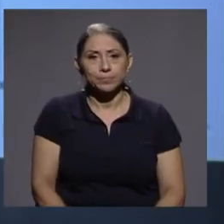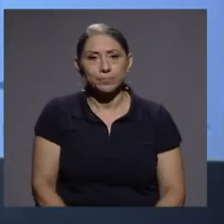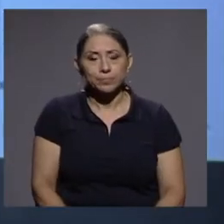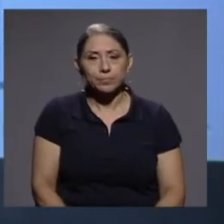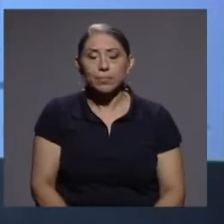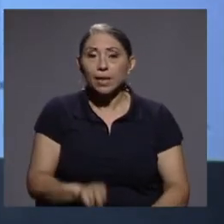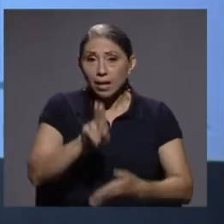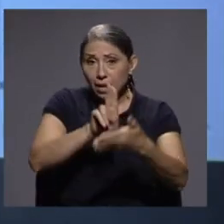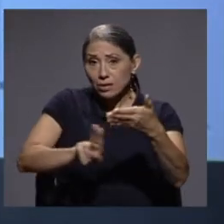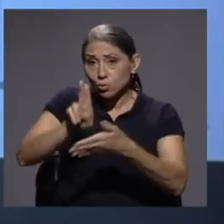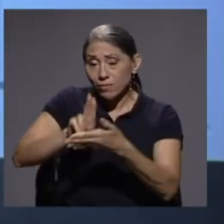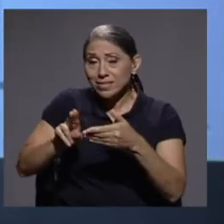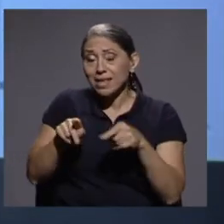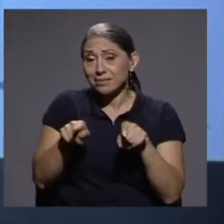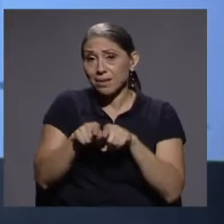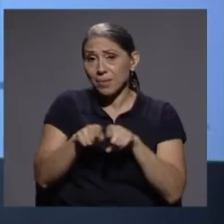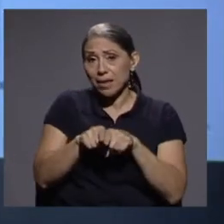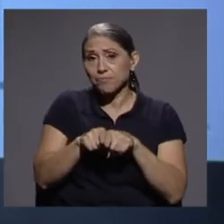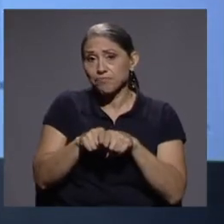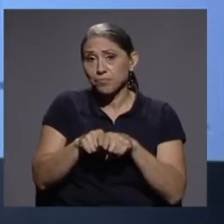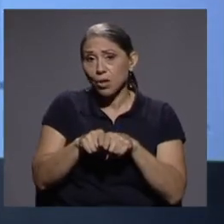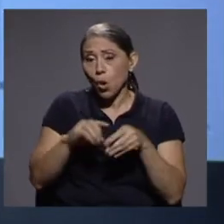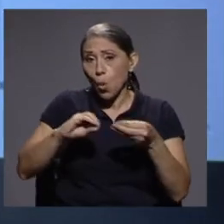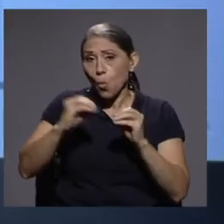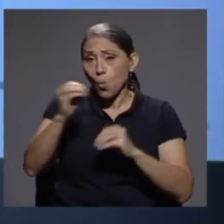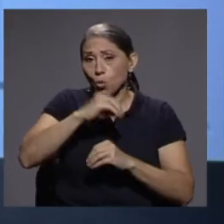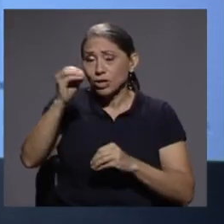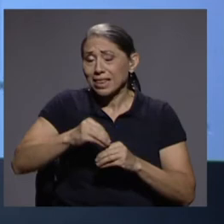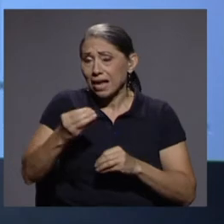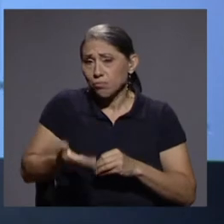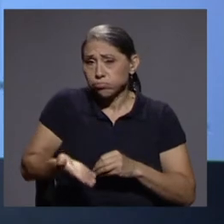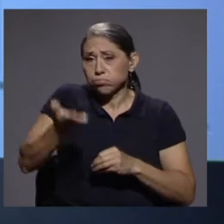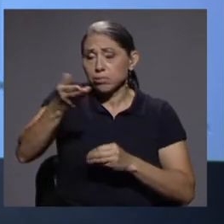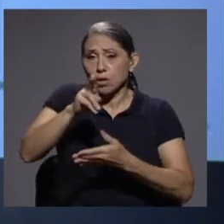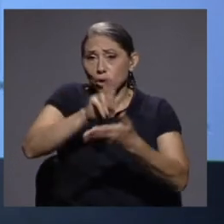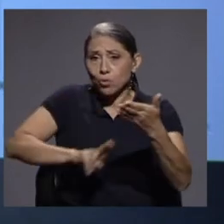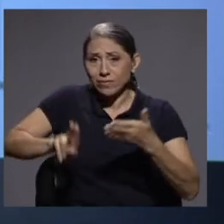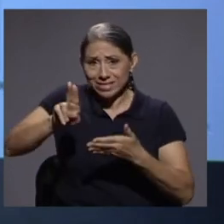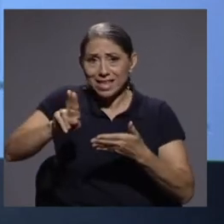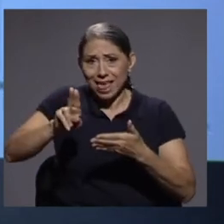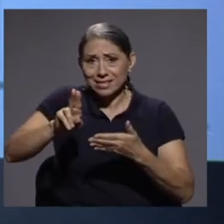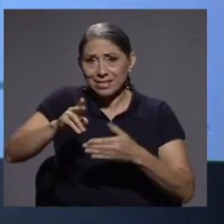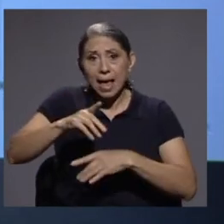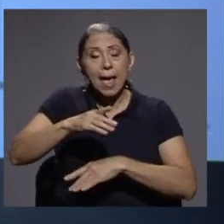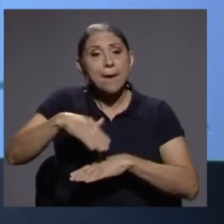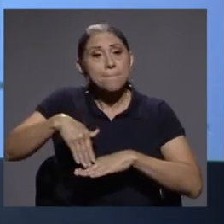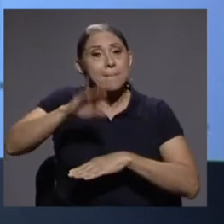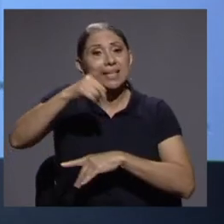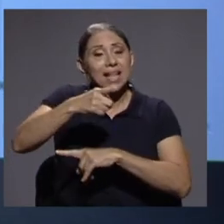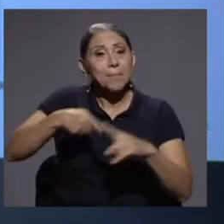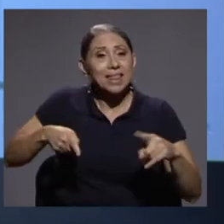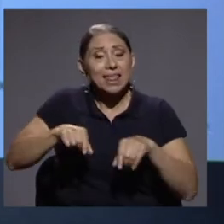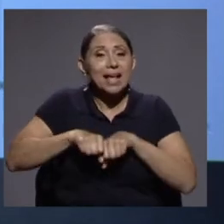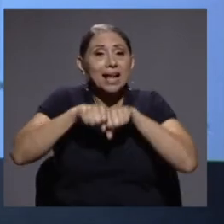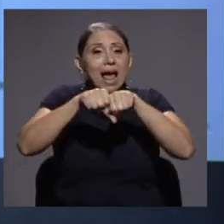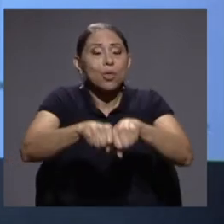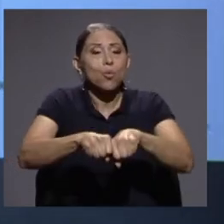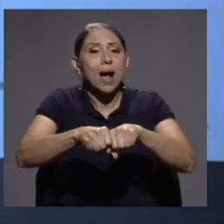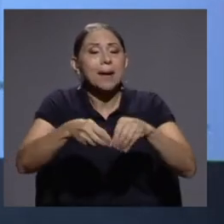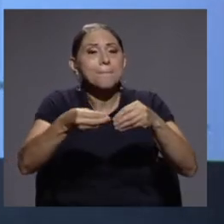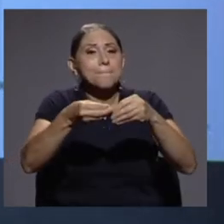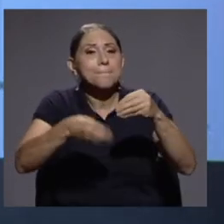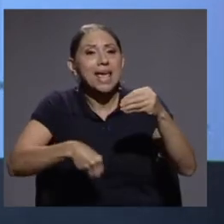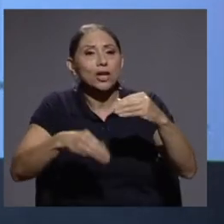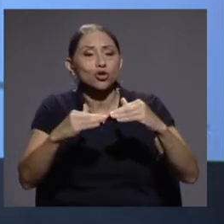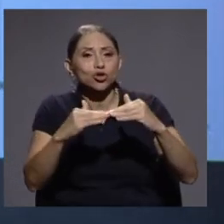Las universidades también, un gran porcentaje de las universidades, más de la mitad, gradúan menos de 600 estudiantes por año.